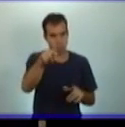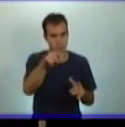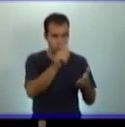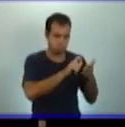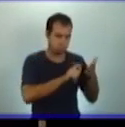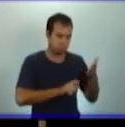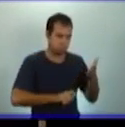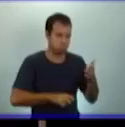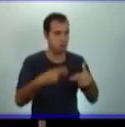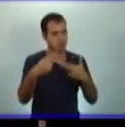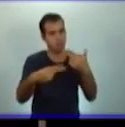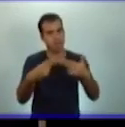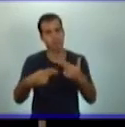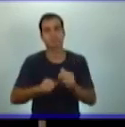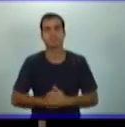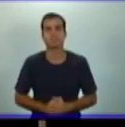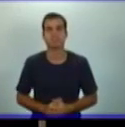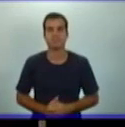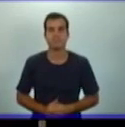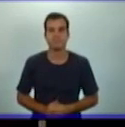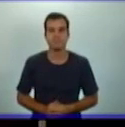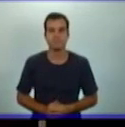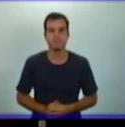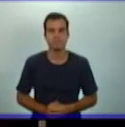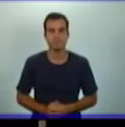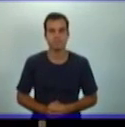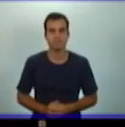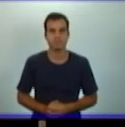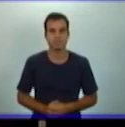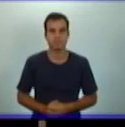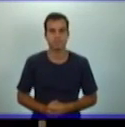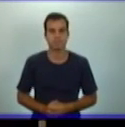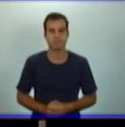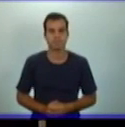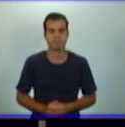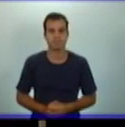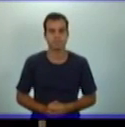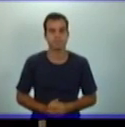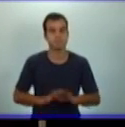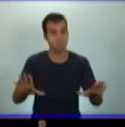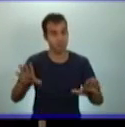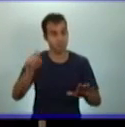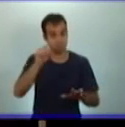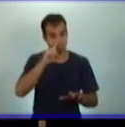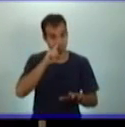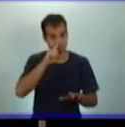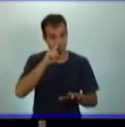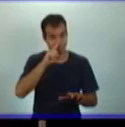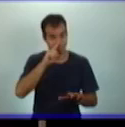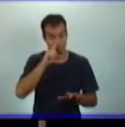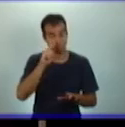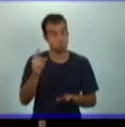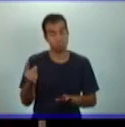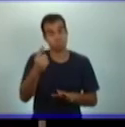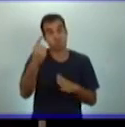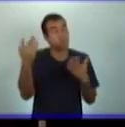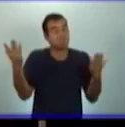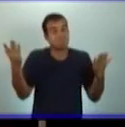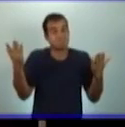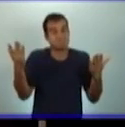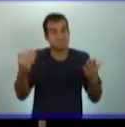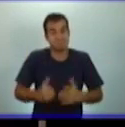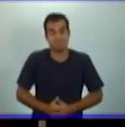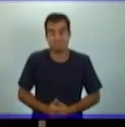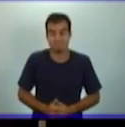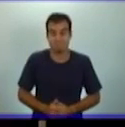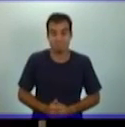tanto, con ello ya concluimos y entonces, solo me queda, solo